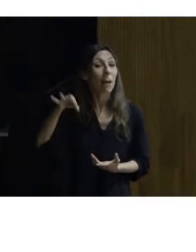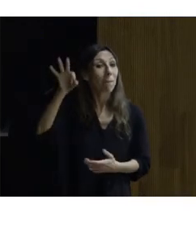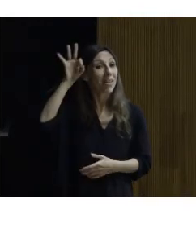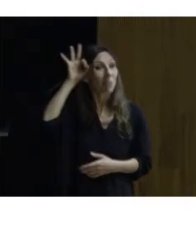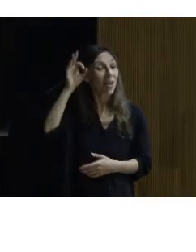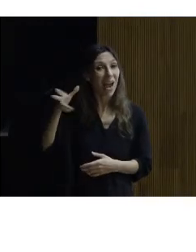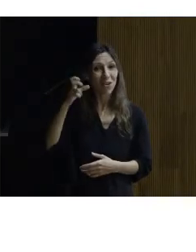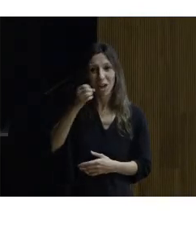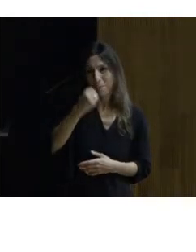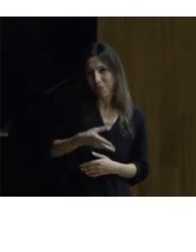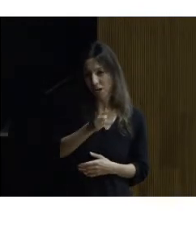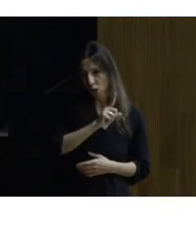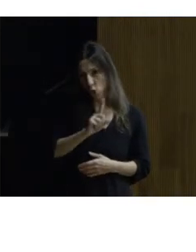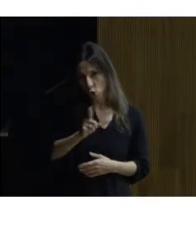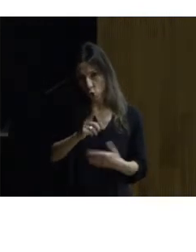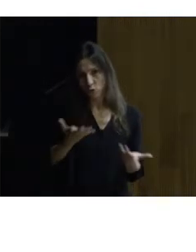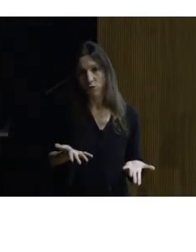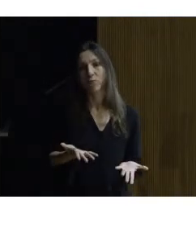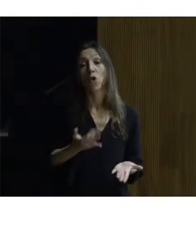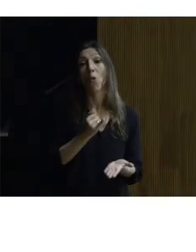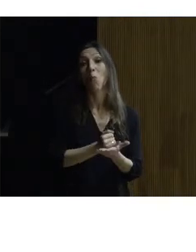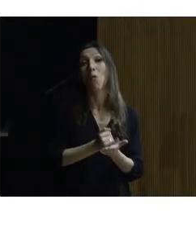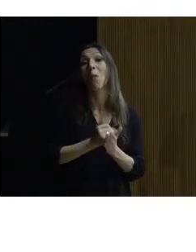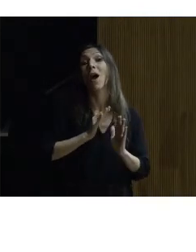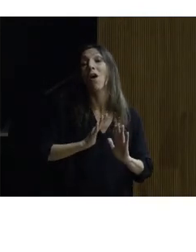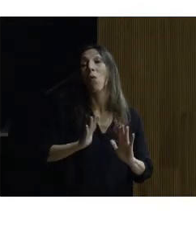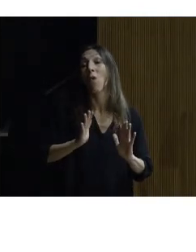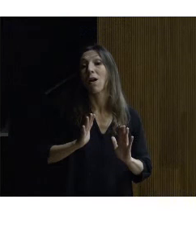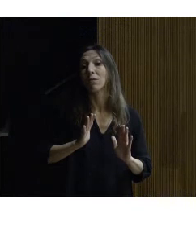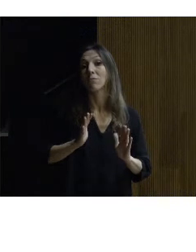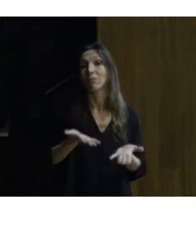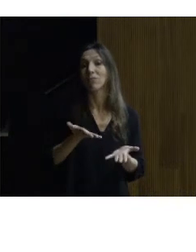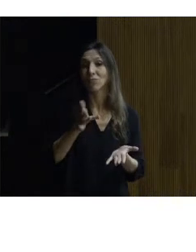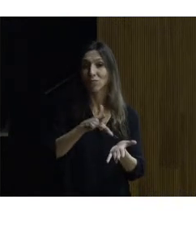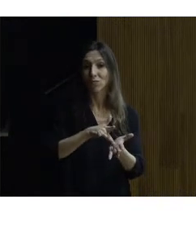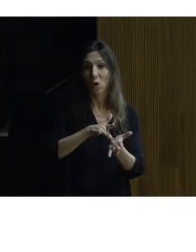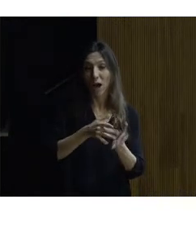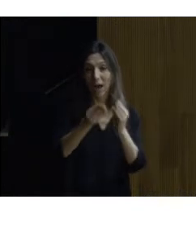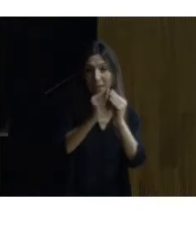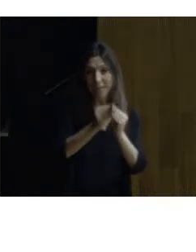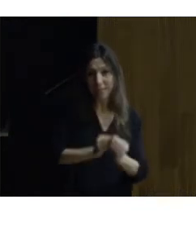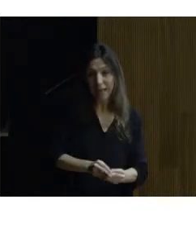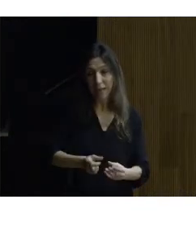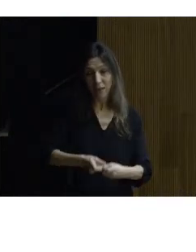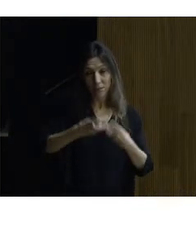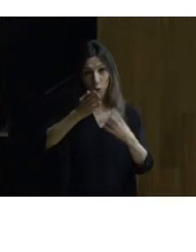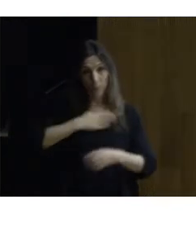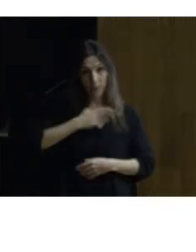correctamente luego la prueba objetiva sería esta cuando estamos haciendo la instalación en un edificio el patrimonio cultural inmueble